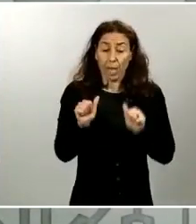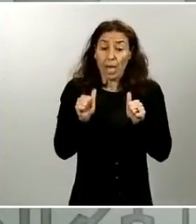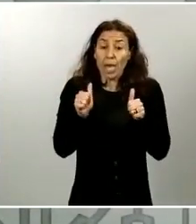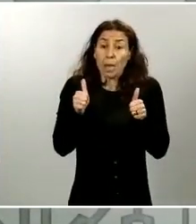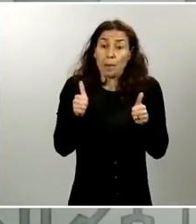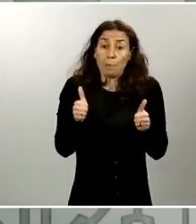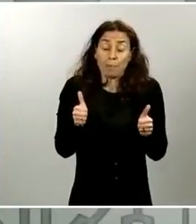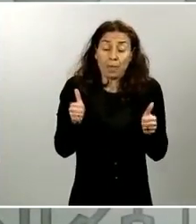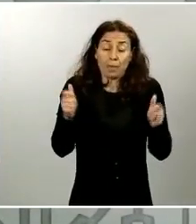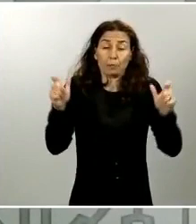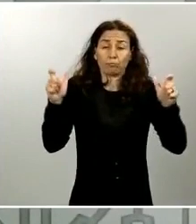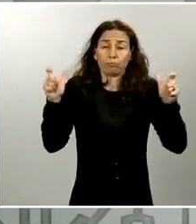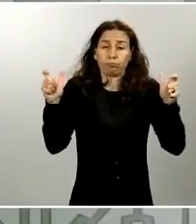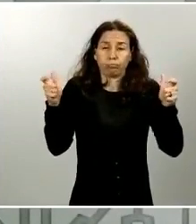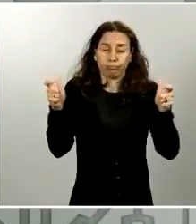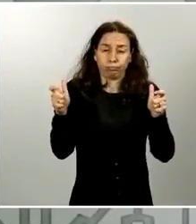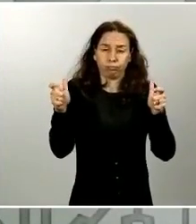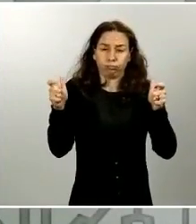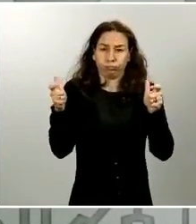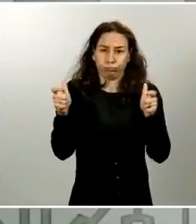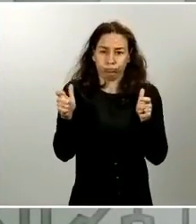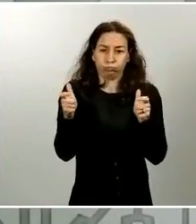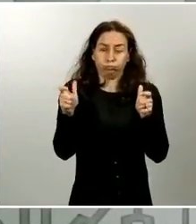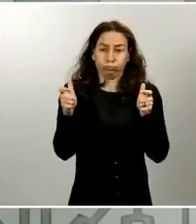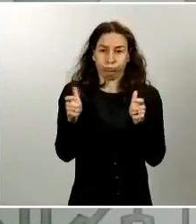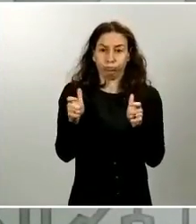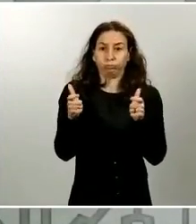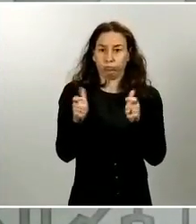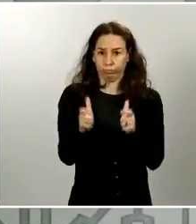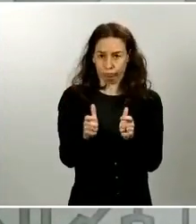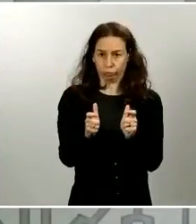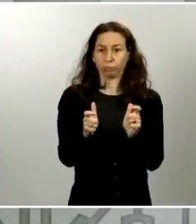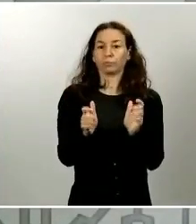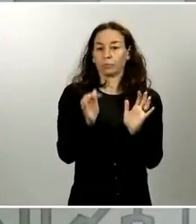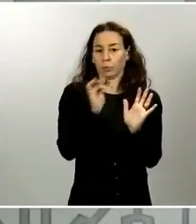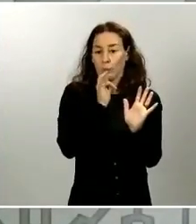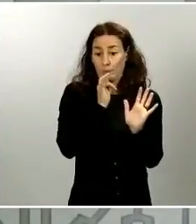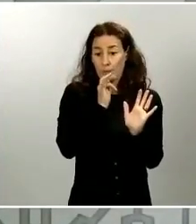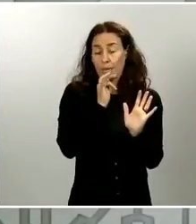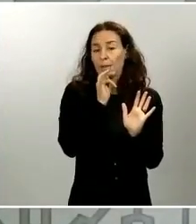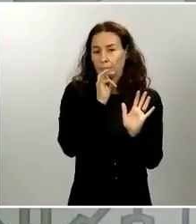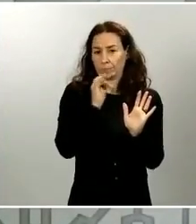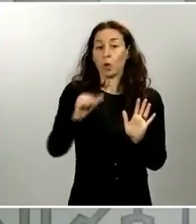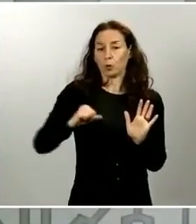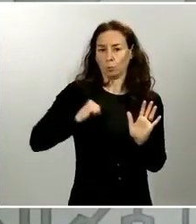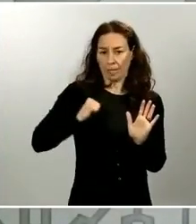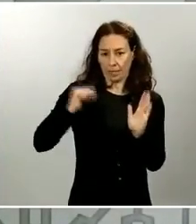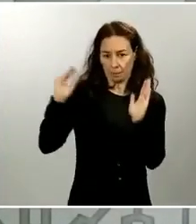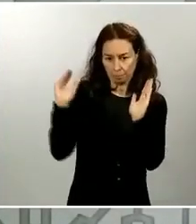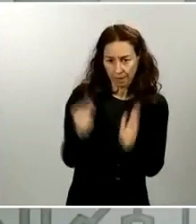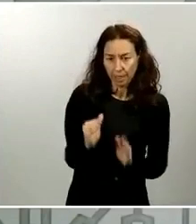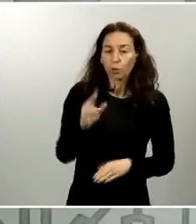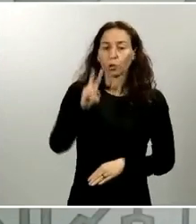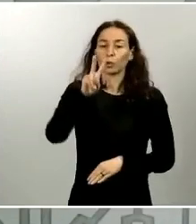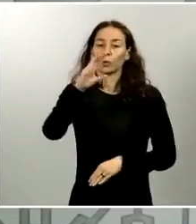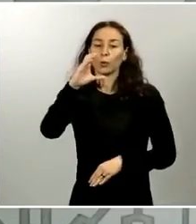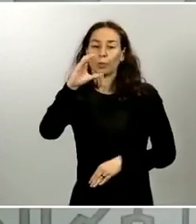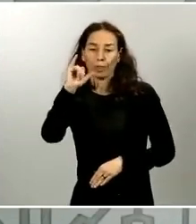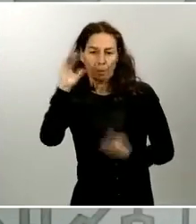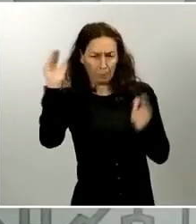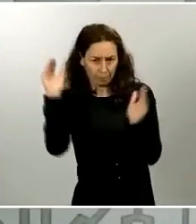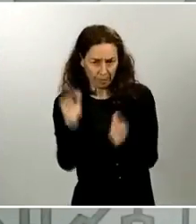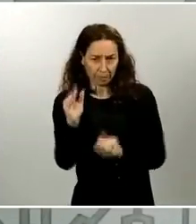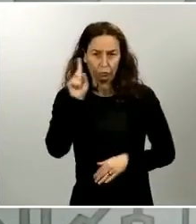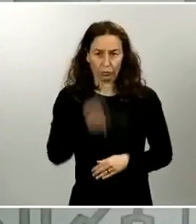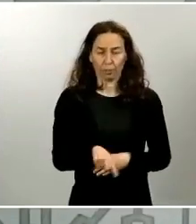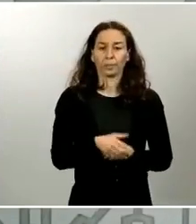a haberse una cierta bajada en la presión en los hospitales y en las UCI. Por otro lado, el